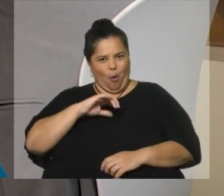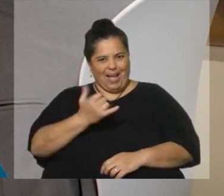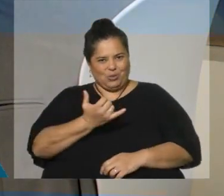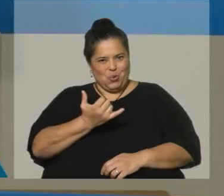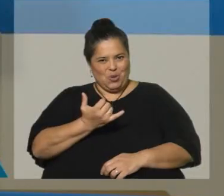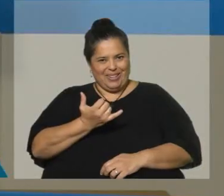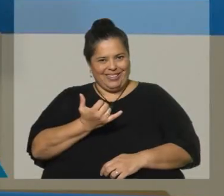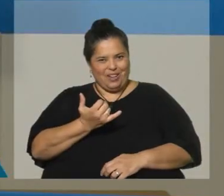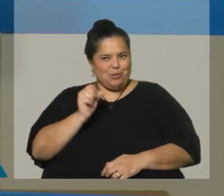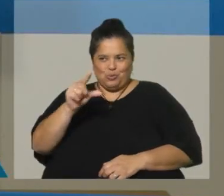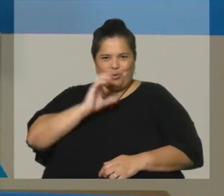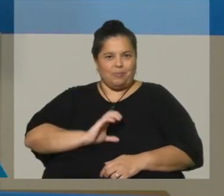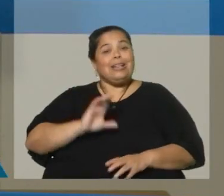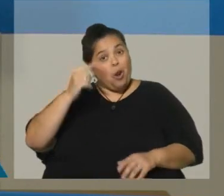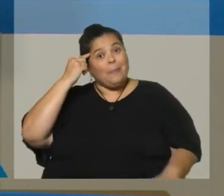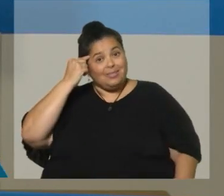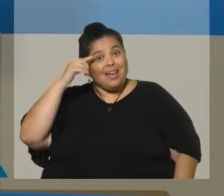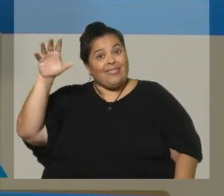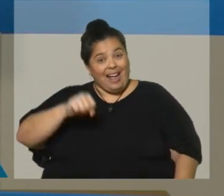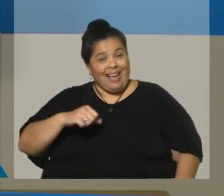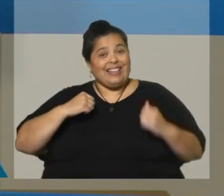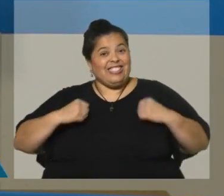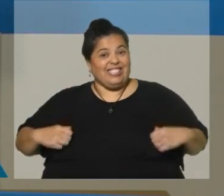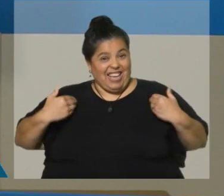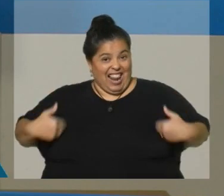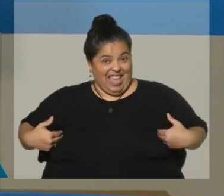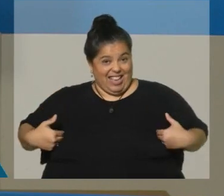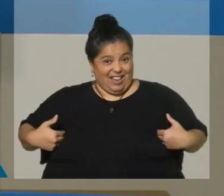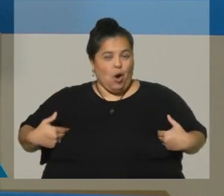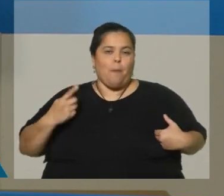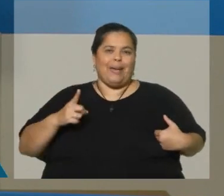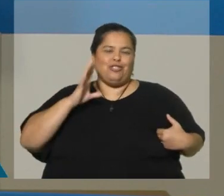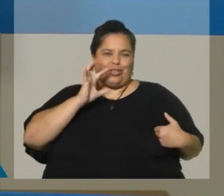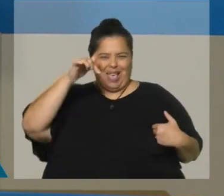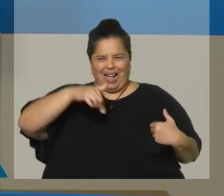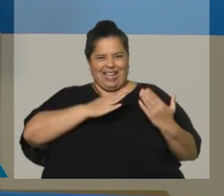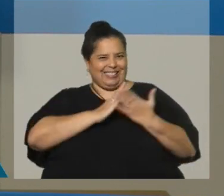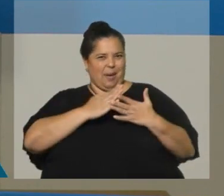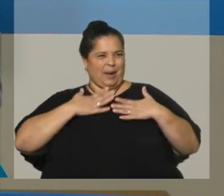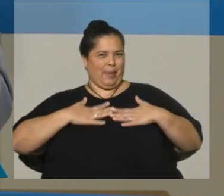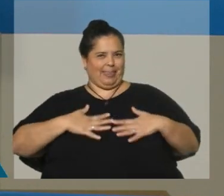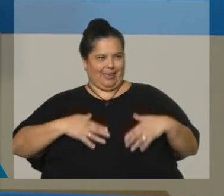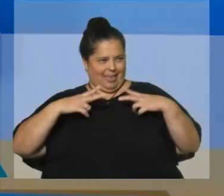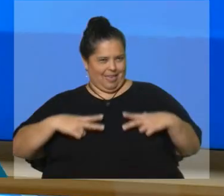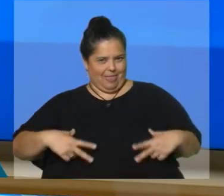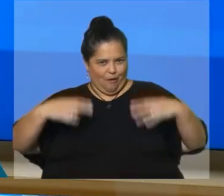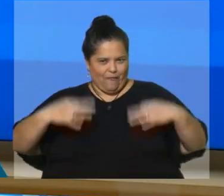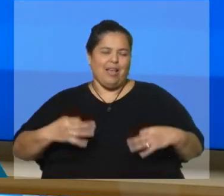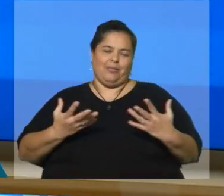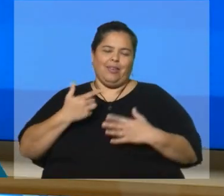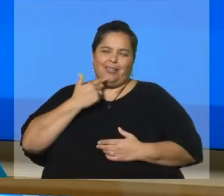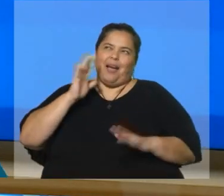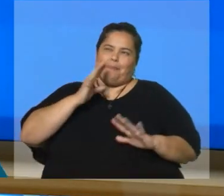más. Sí, lo pensé, pero bueno, como sabía que acá siempre están bien vestidos, dije, bueno, voy a con corbata. Por hoy, está muy bien.